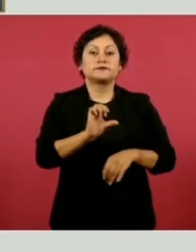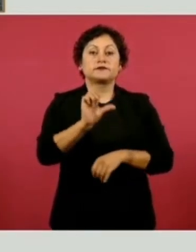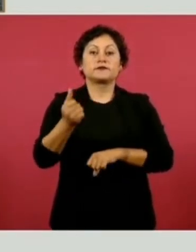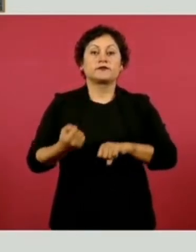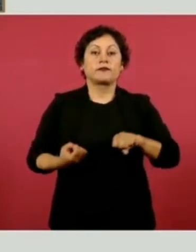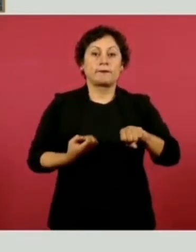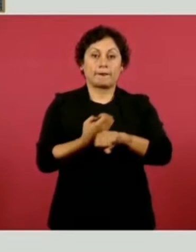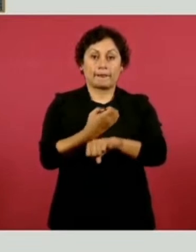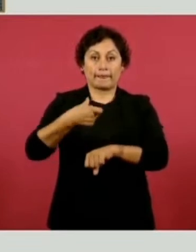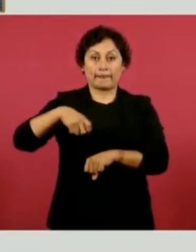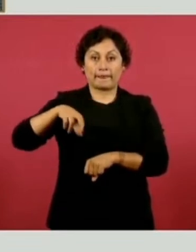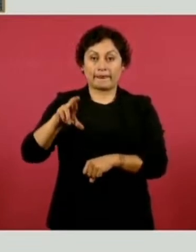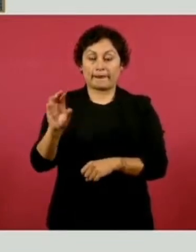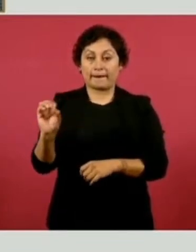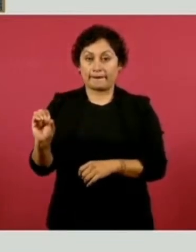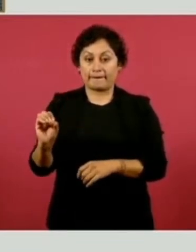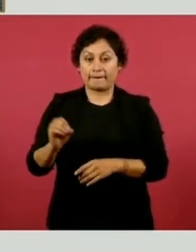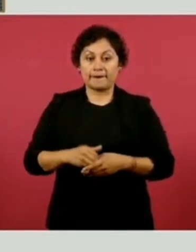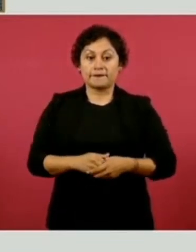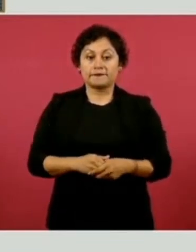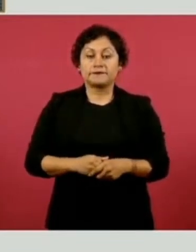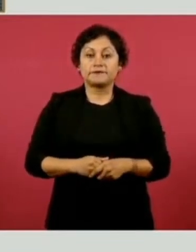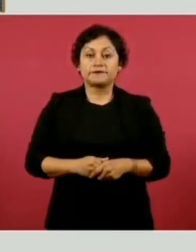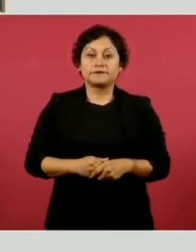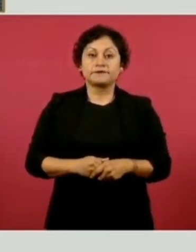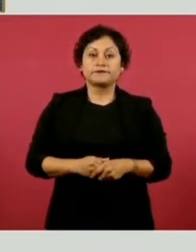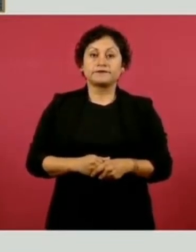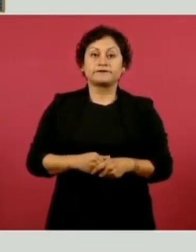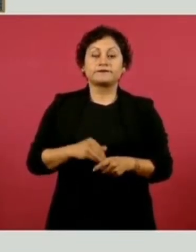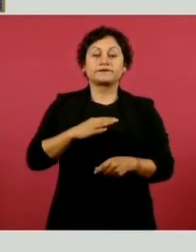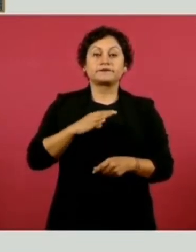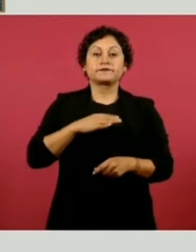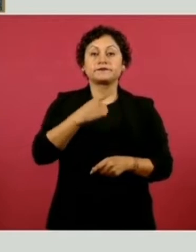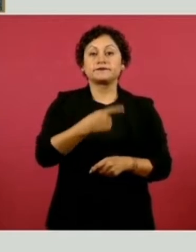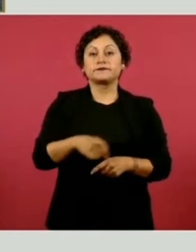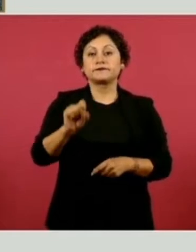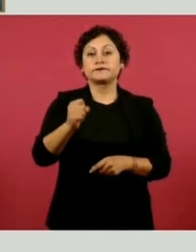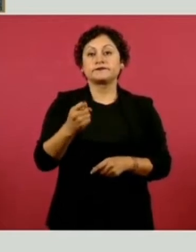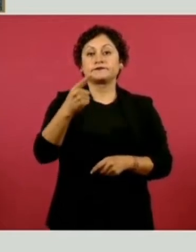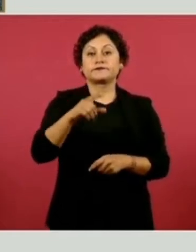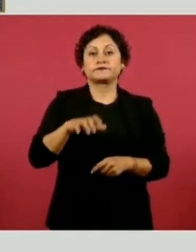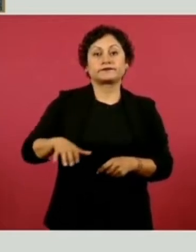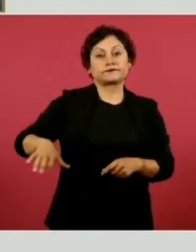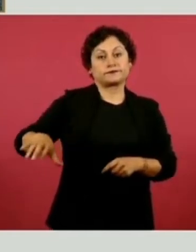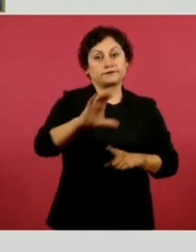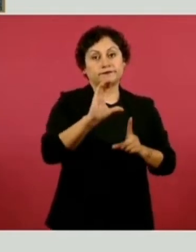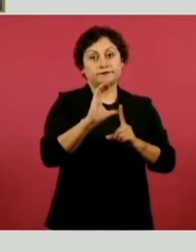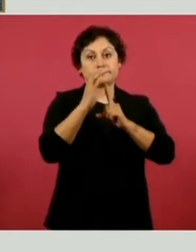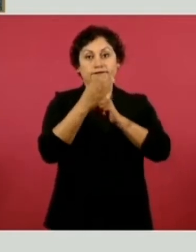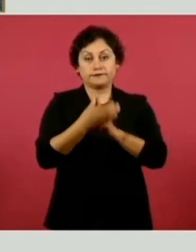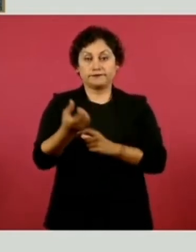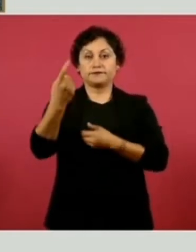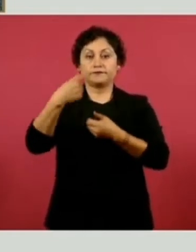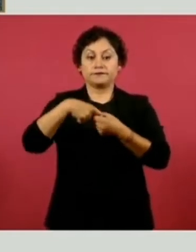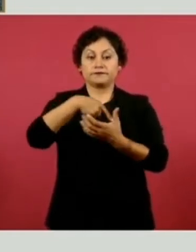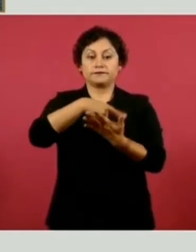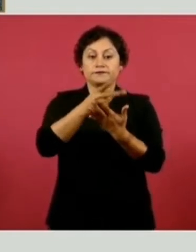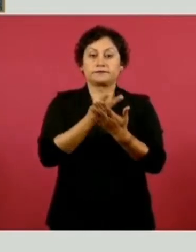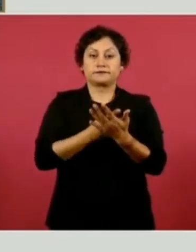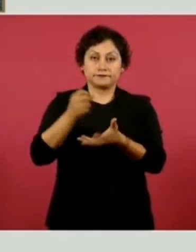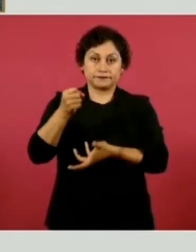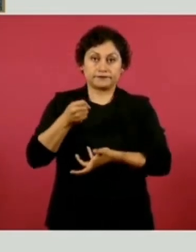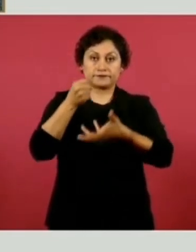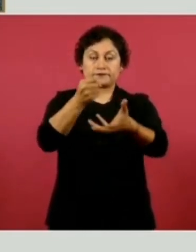también se tienen 161 comités de la clínica es nuestra, que ya están ejerciendo los recursos,